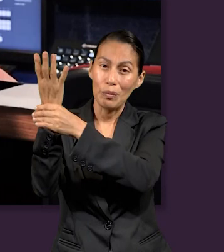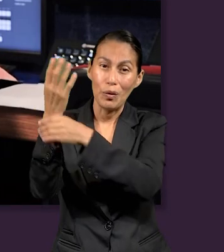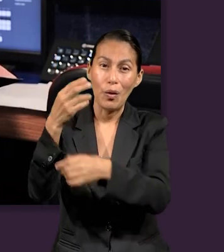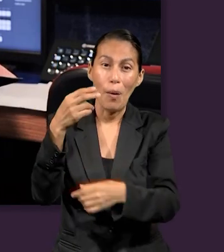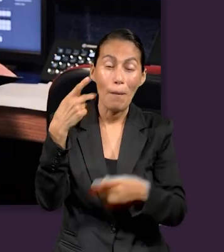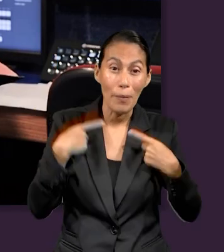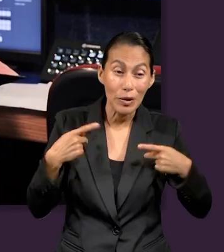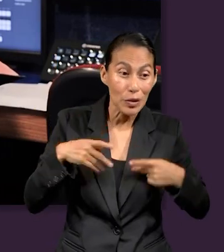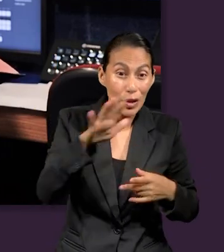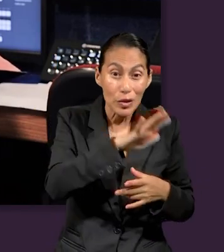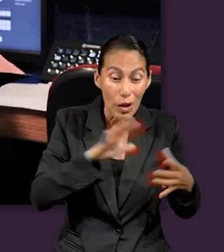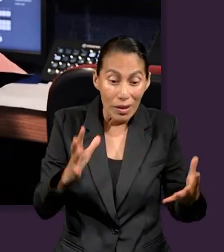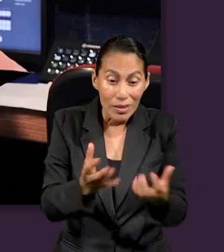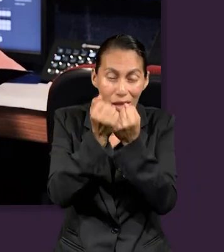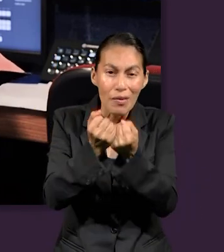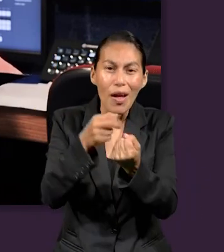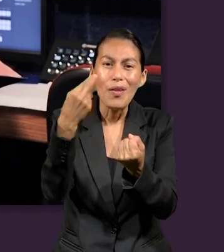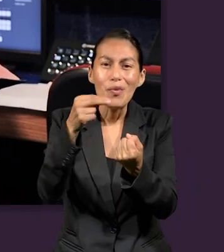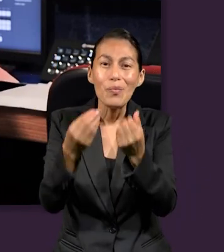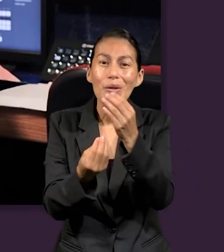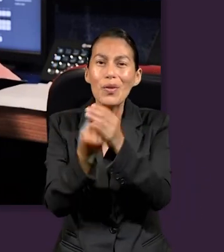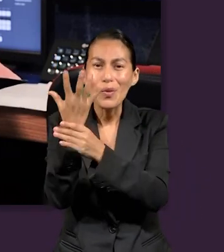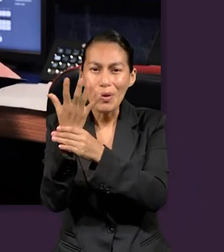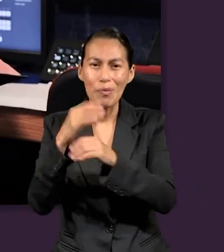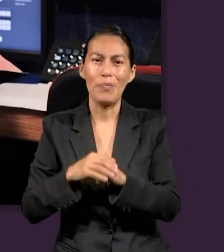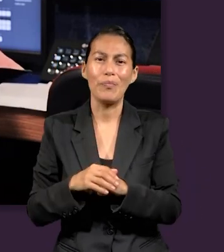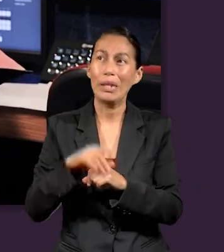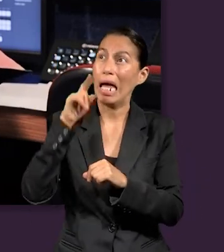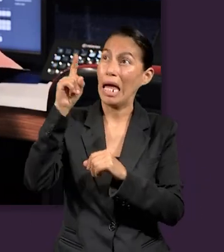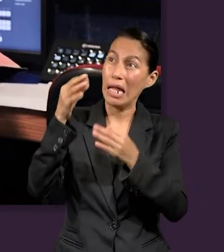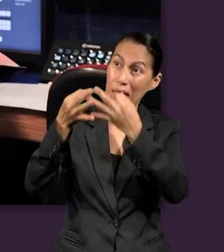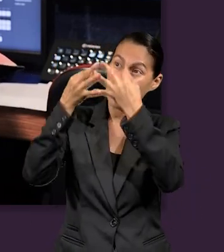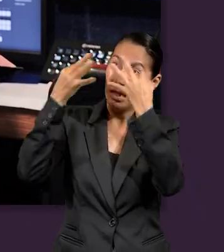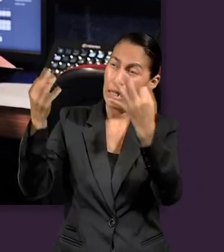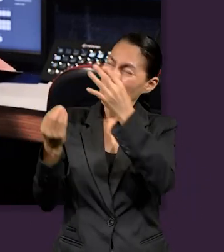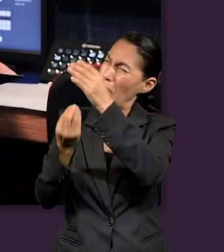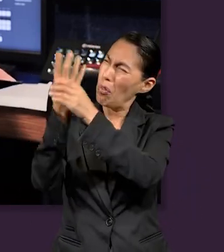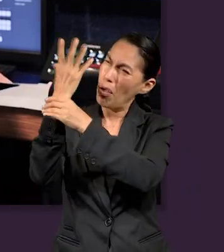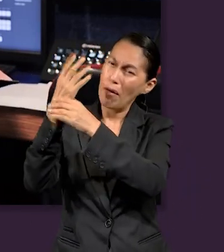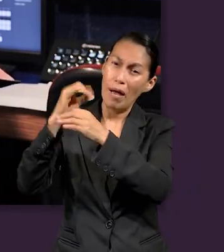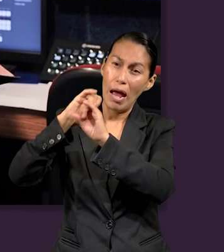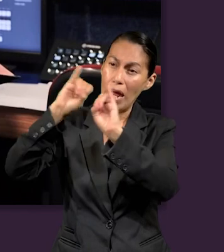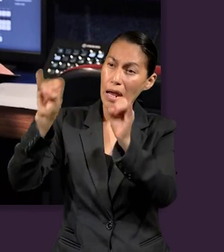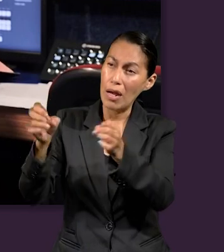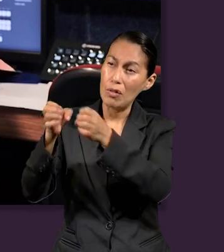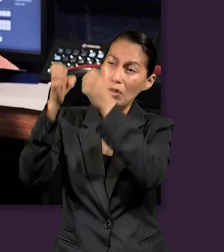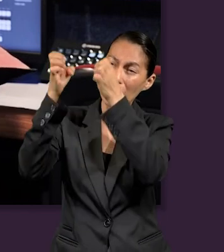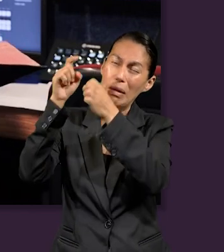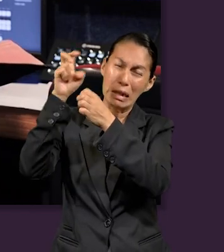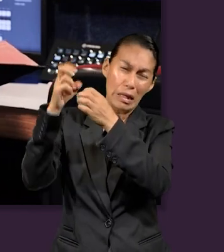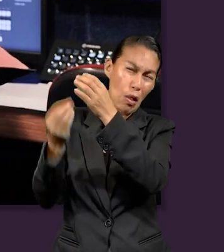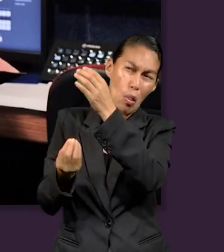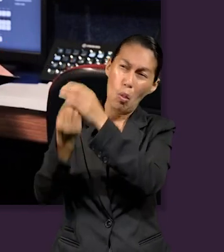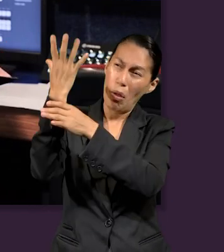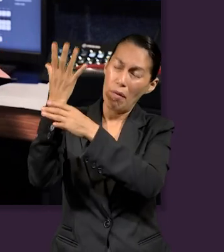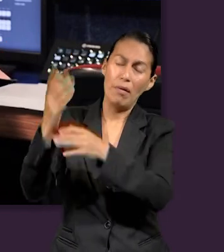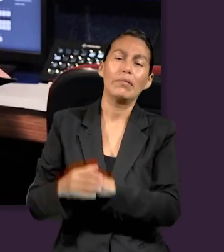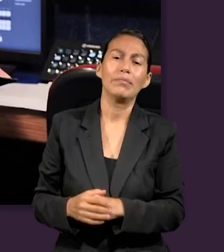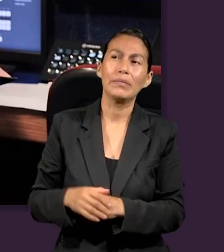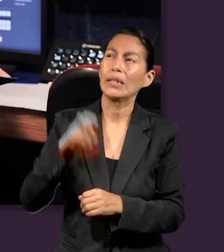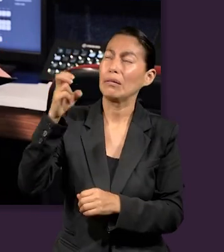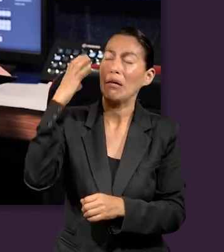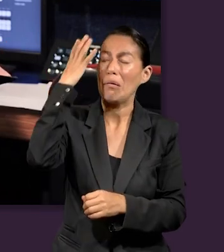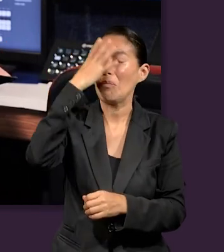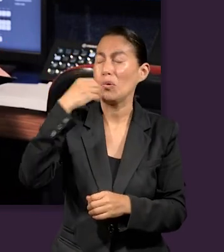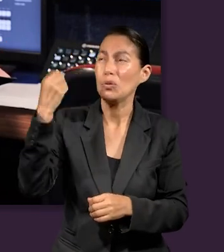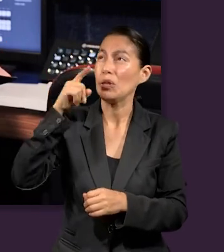nuevo. Los redimidos tienen un nuevo nombre. Hay una nueva capital, la nueva Jerusalén y una nueva tierra que va